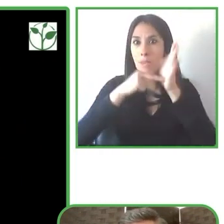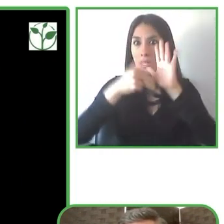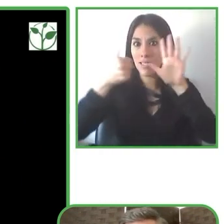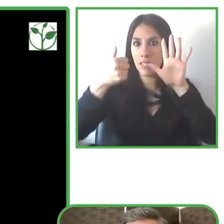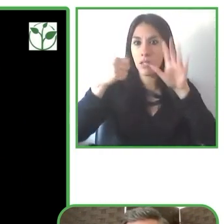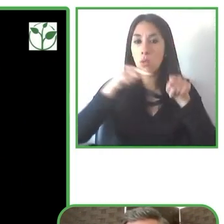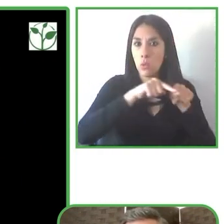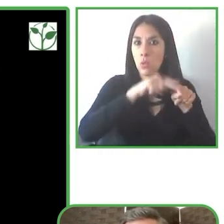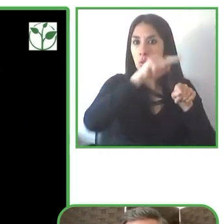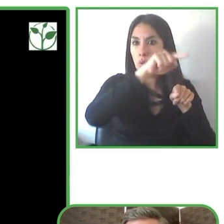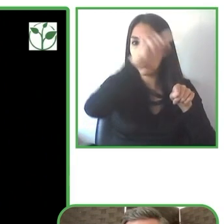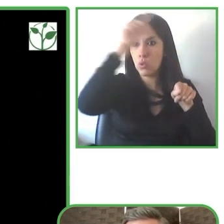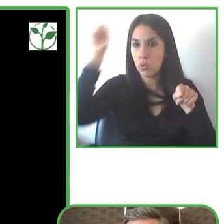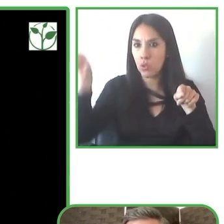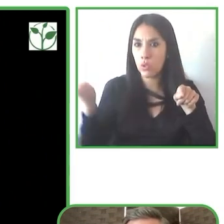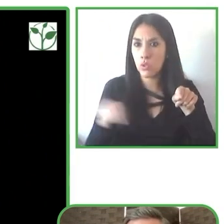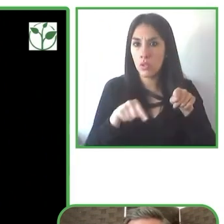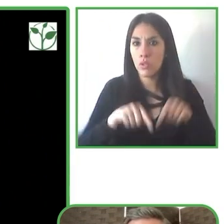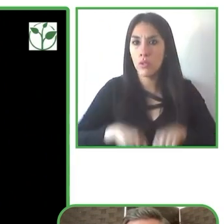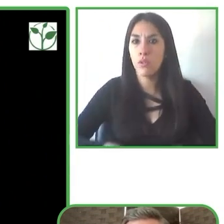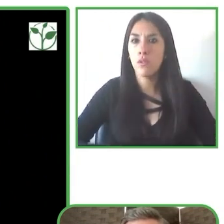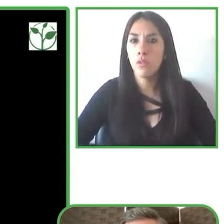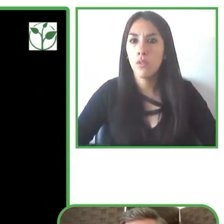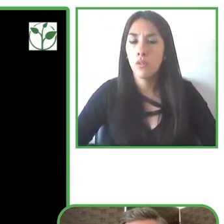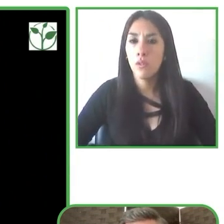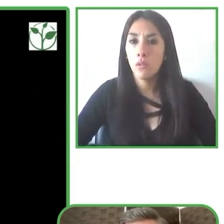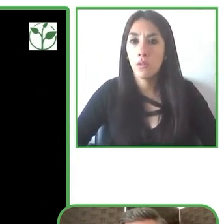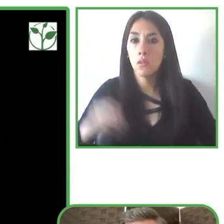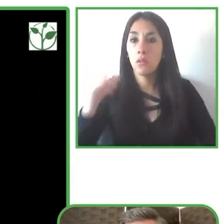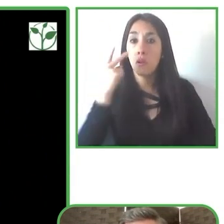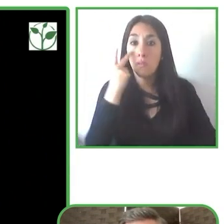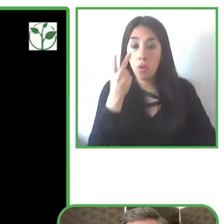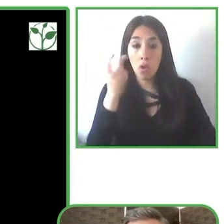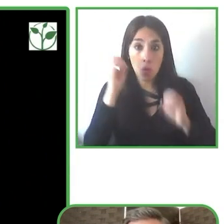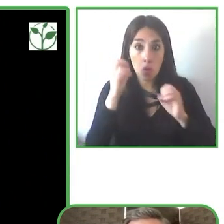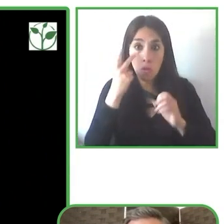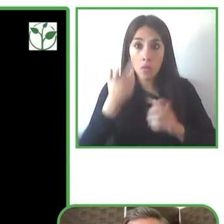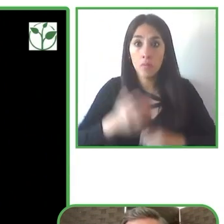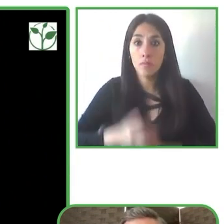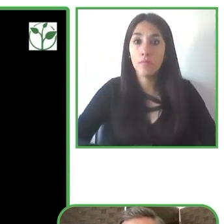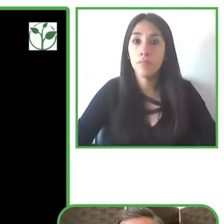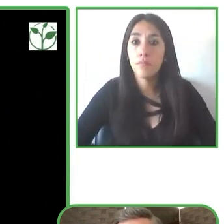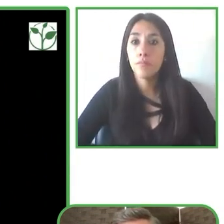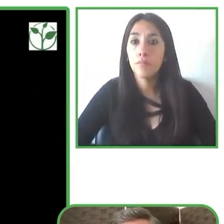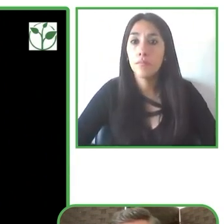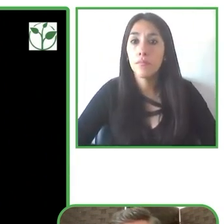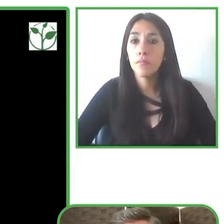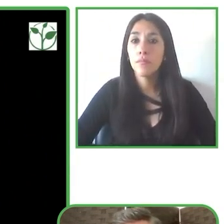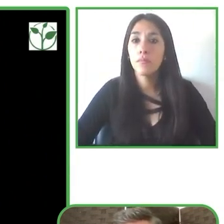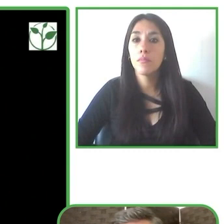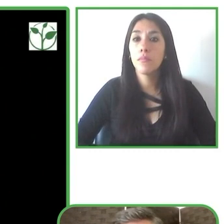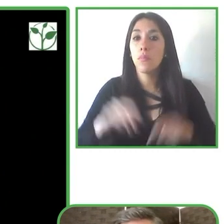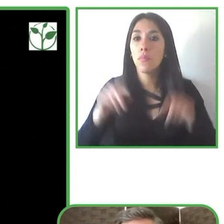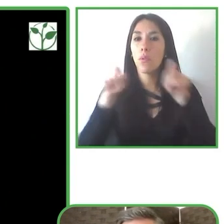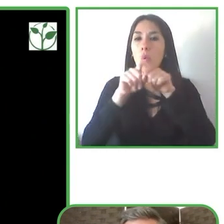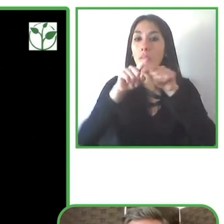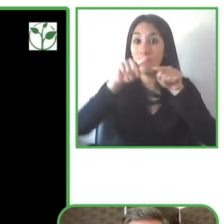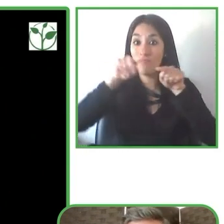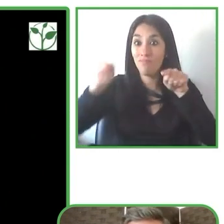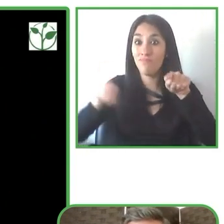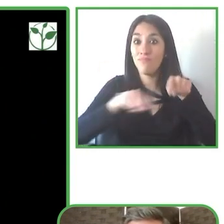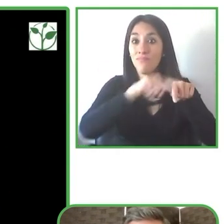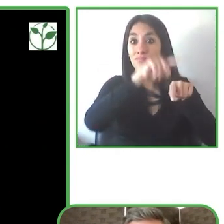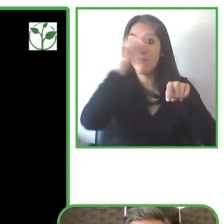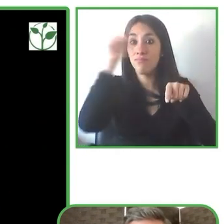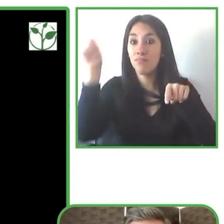es una rueda como una que es como una un queso que está cortado en seis